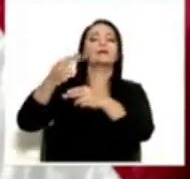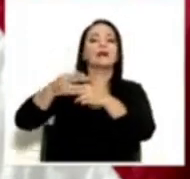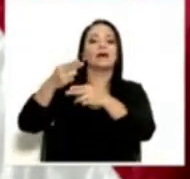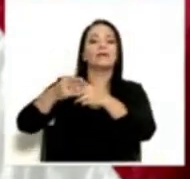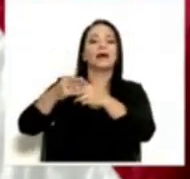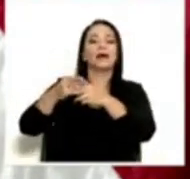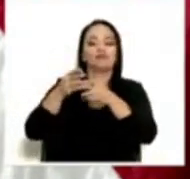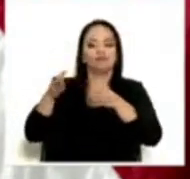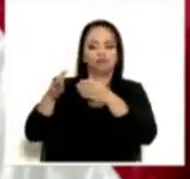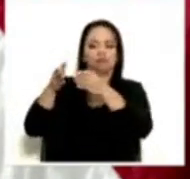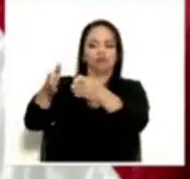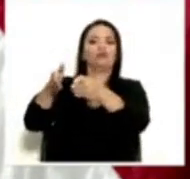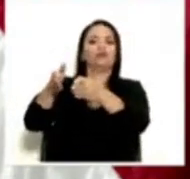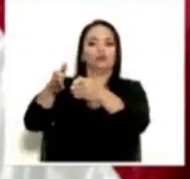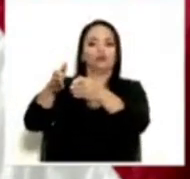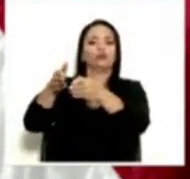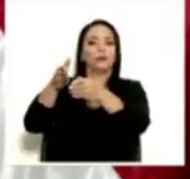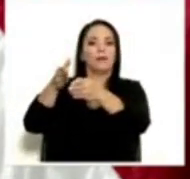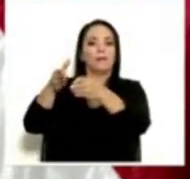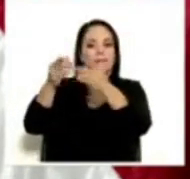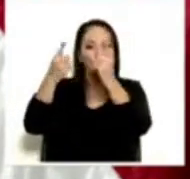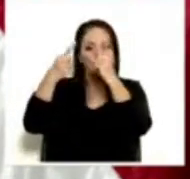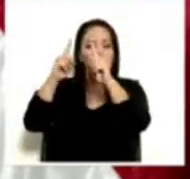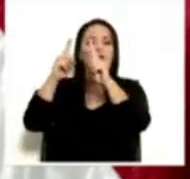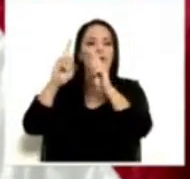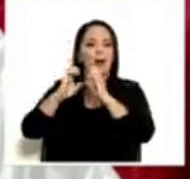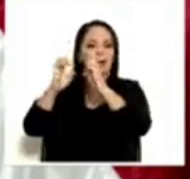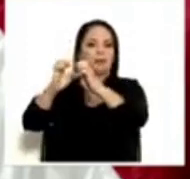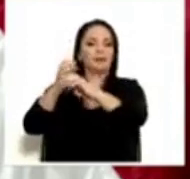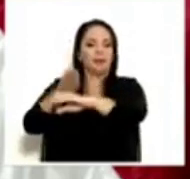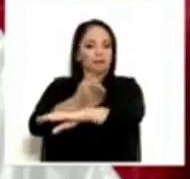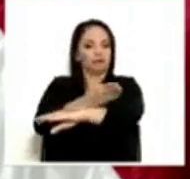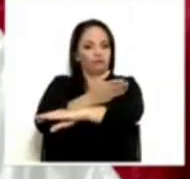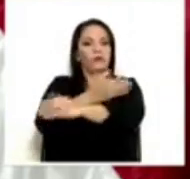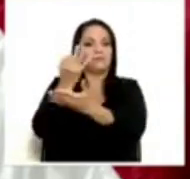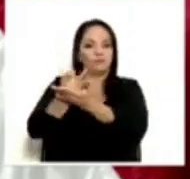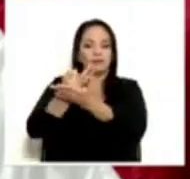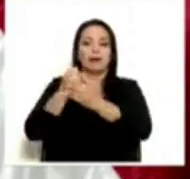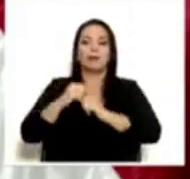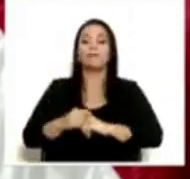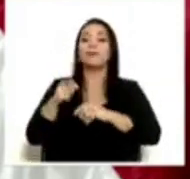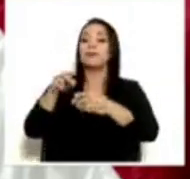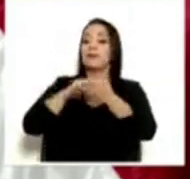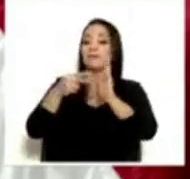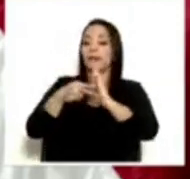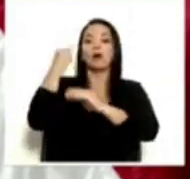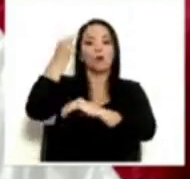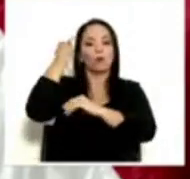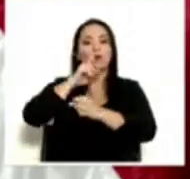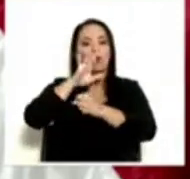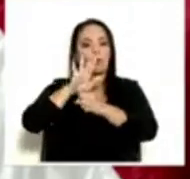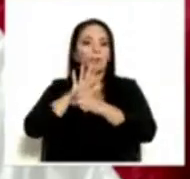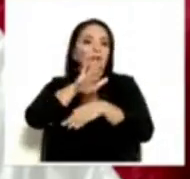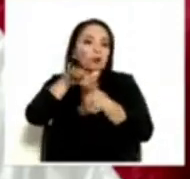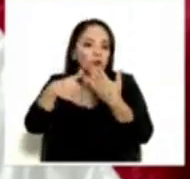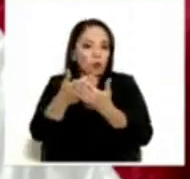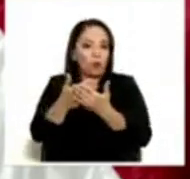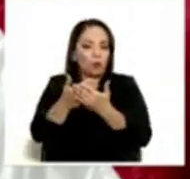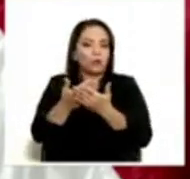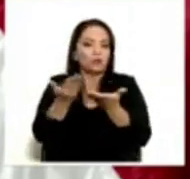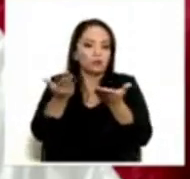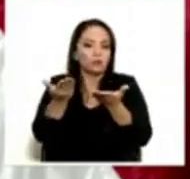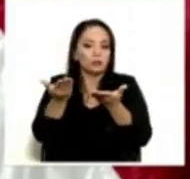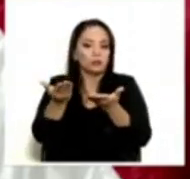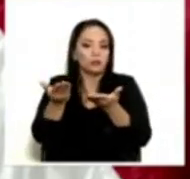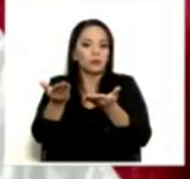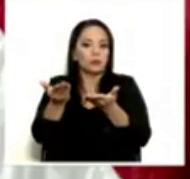prosperidad fiscal, que es una estrategia que tiene el gobierno para cumplir con lo que todos los costarricenses hemos